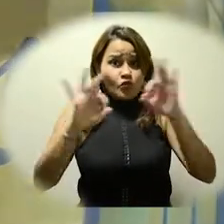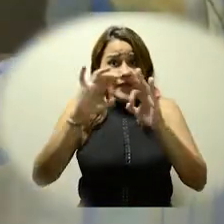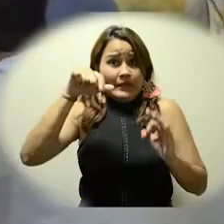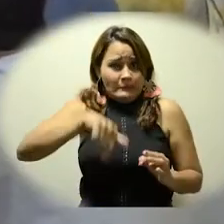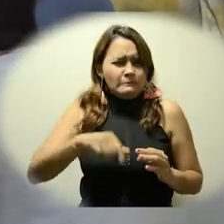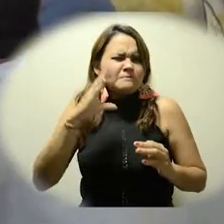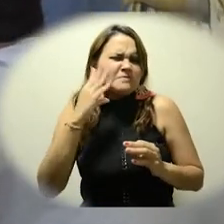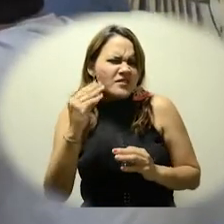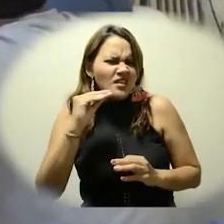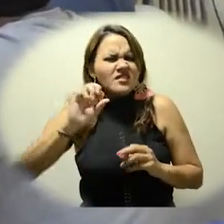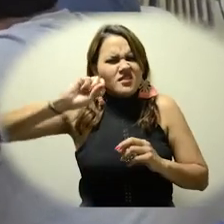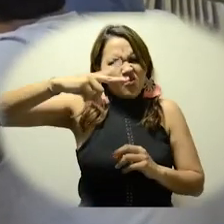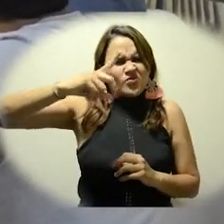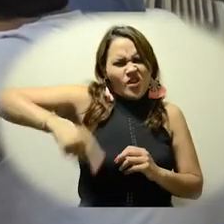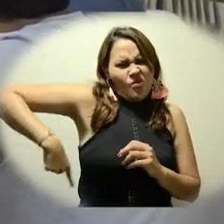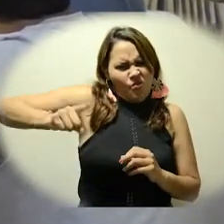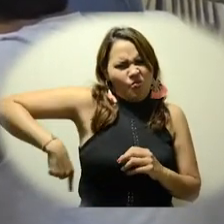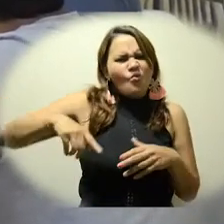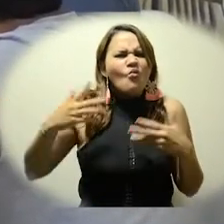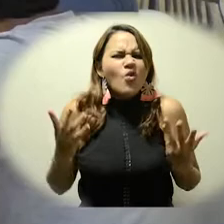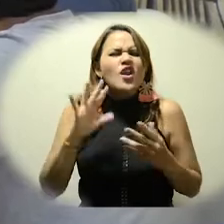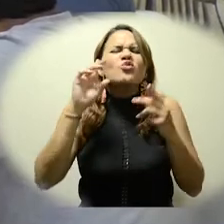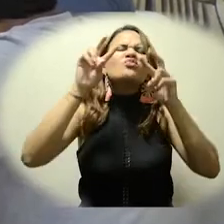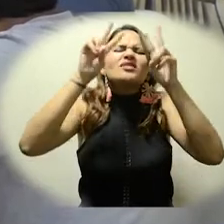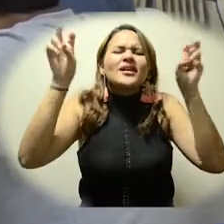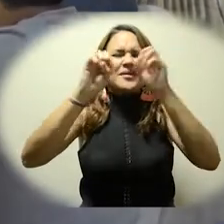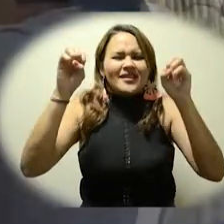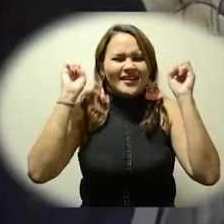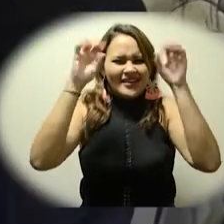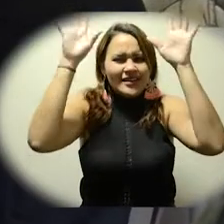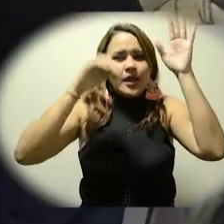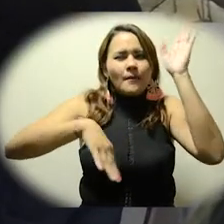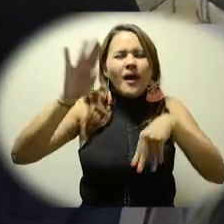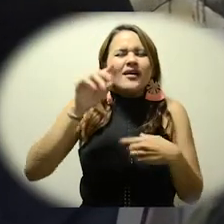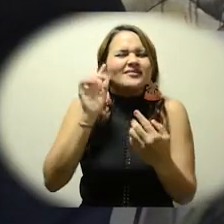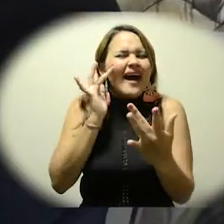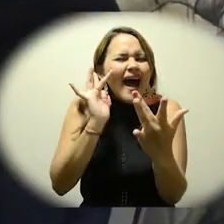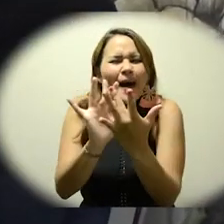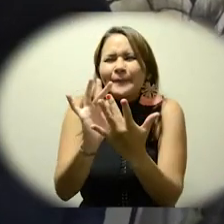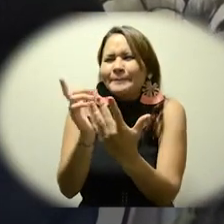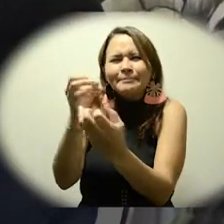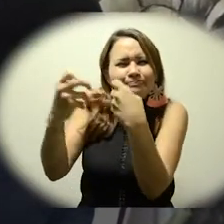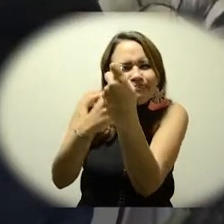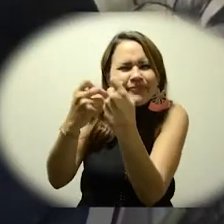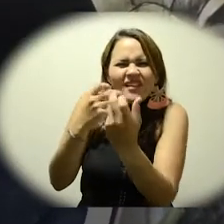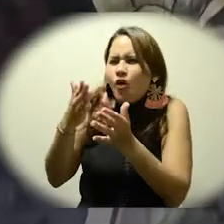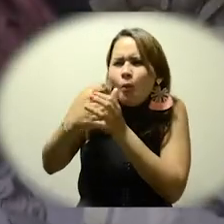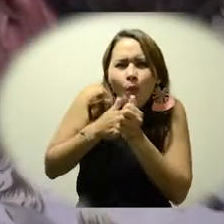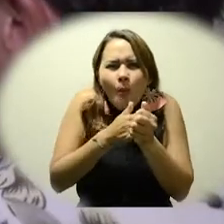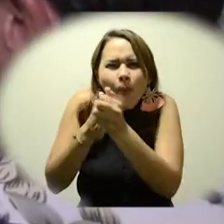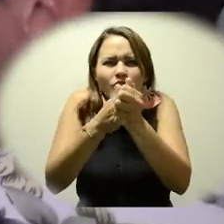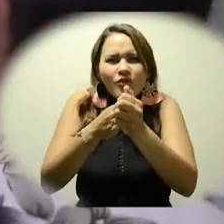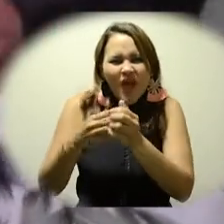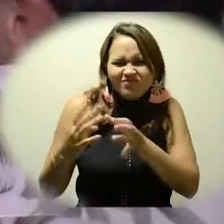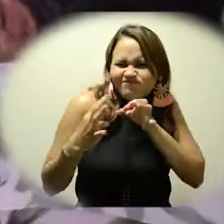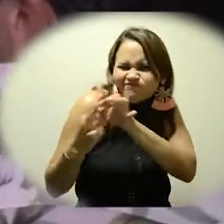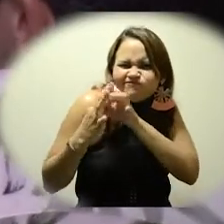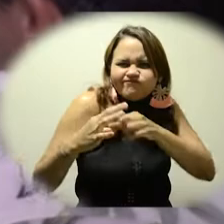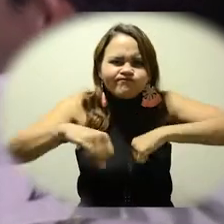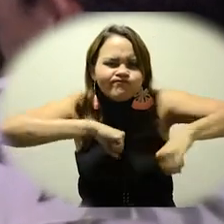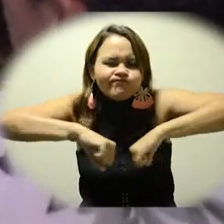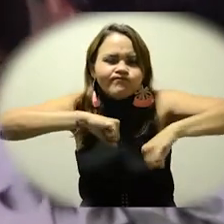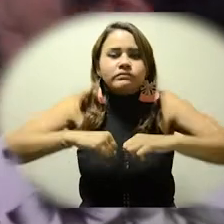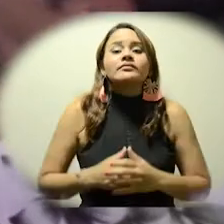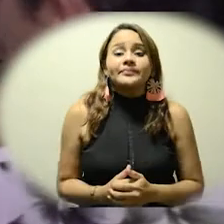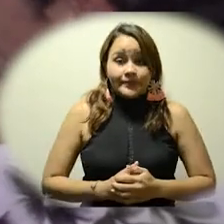esta segunda experiencia de la Escuela Internacional del Realismo Mágico, codirigida entre la Universidad del Magdalena y Obliers School, tuvo inicio el día